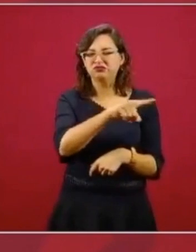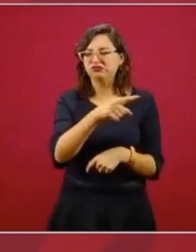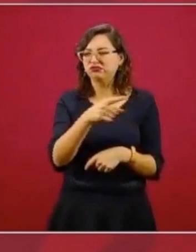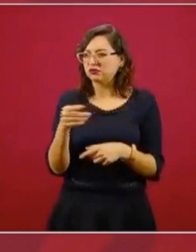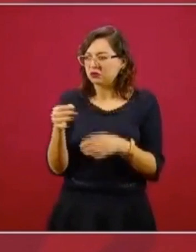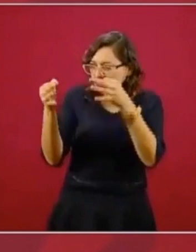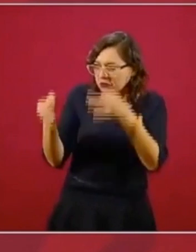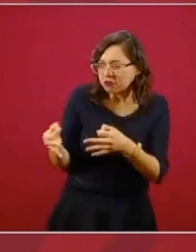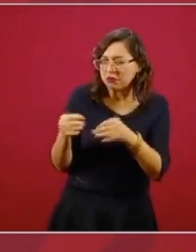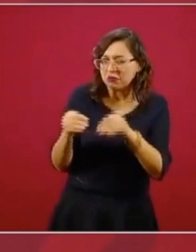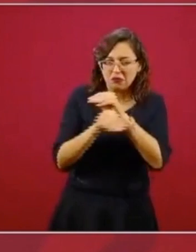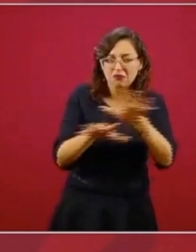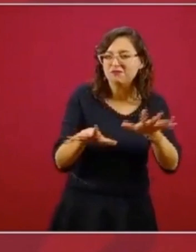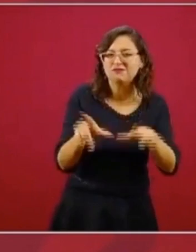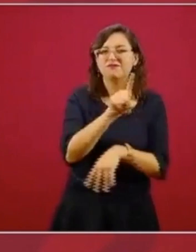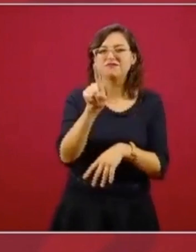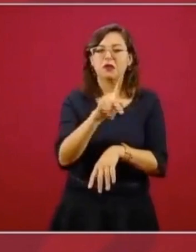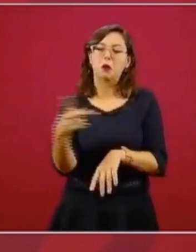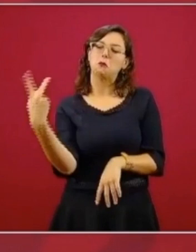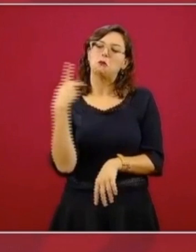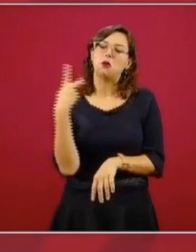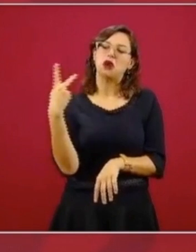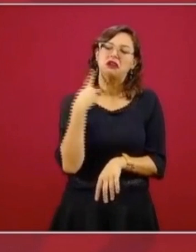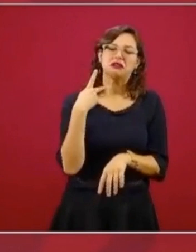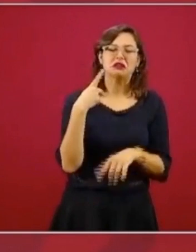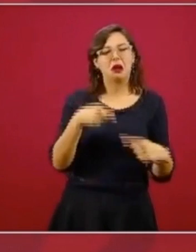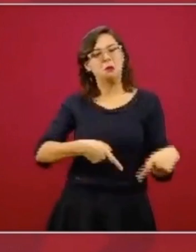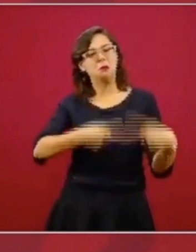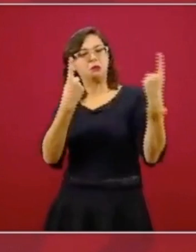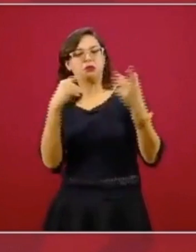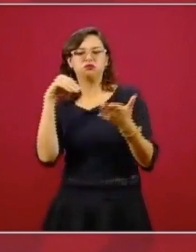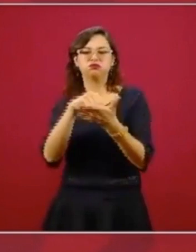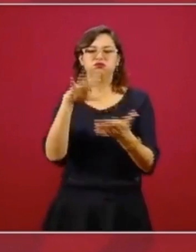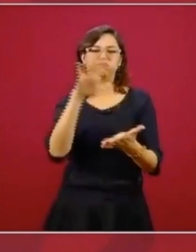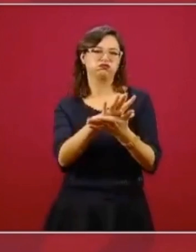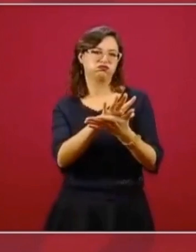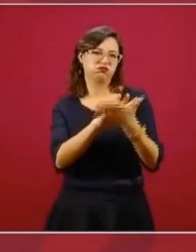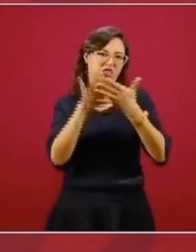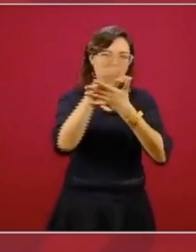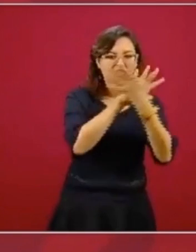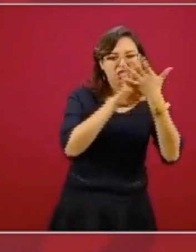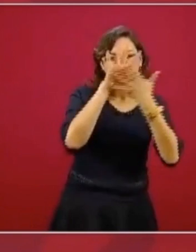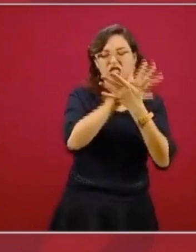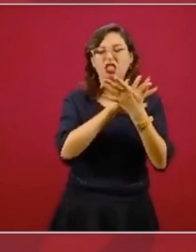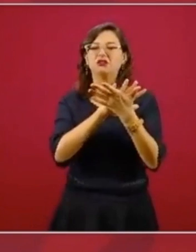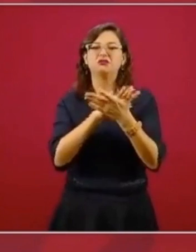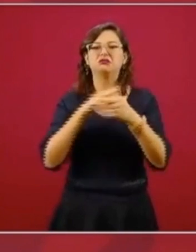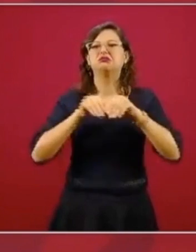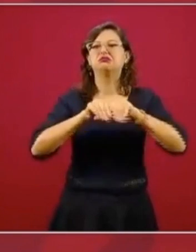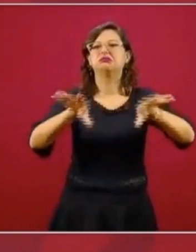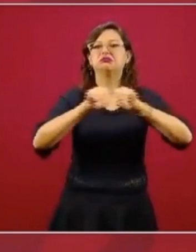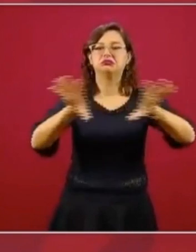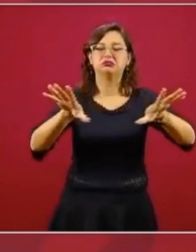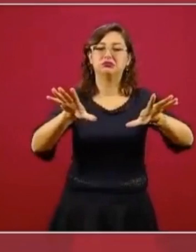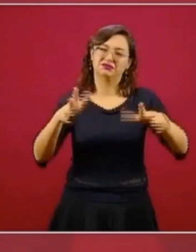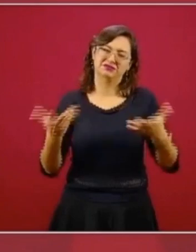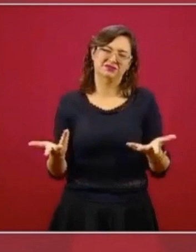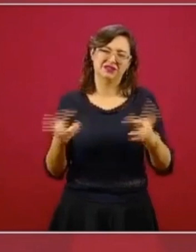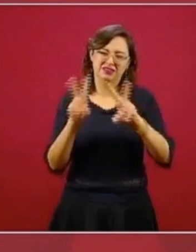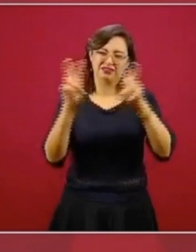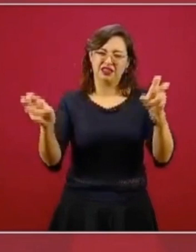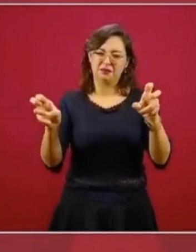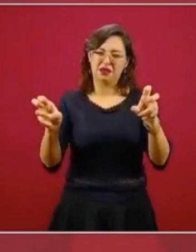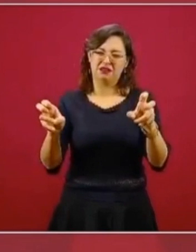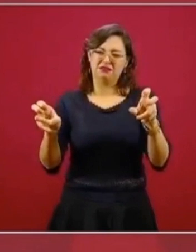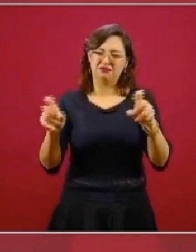asuntos que tienen que ver con la salud de nuestro pueblo y además con